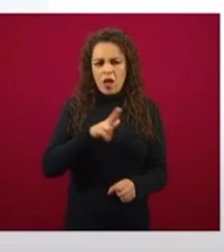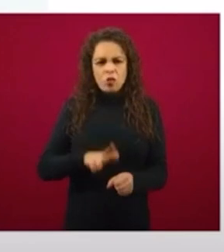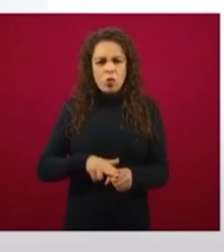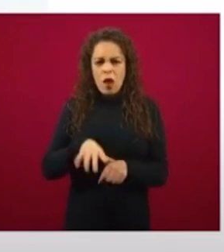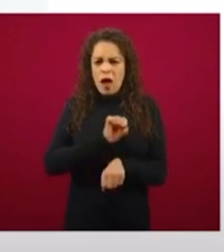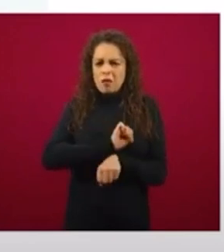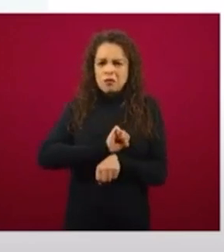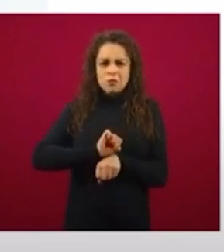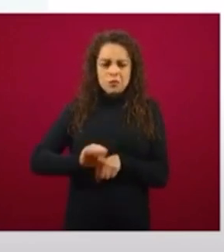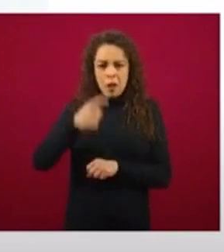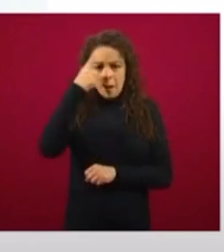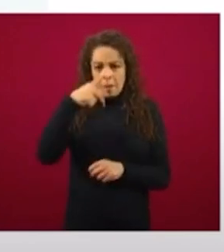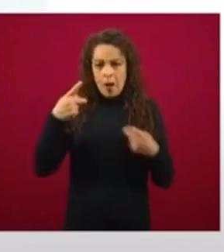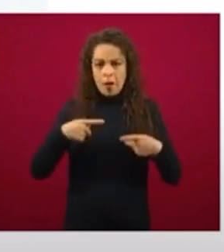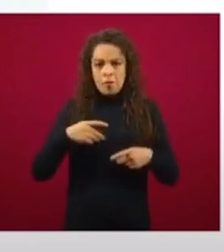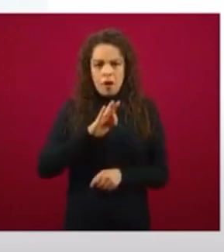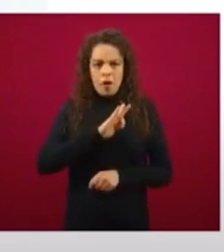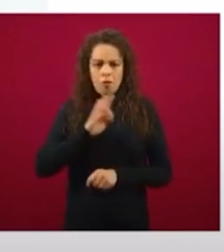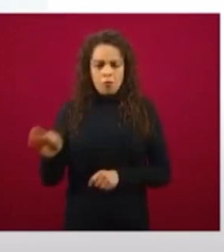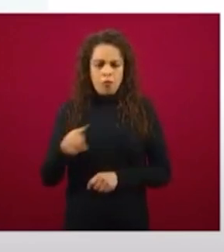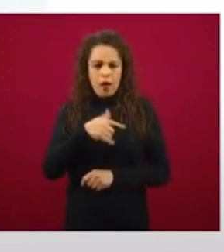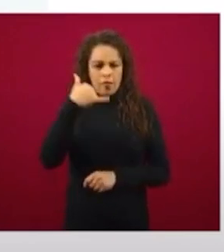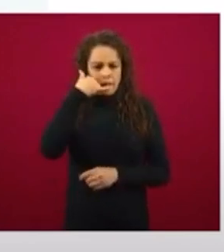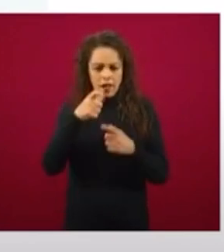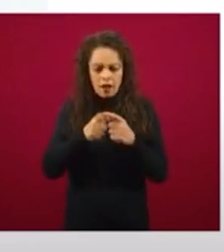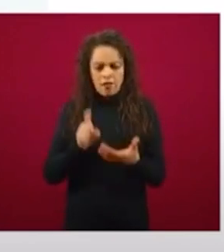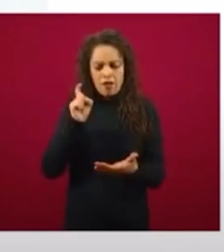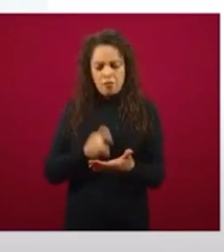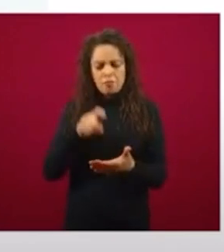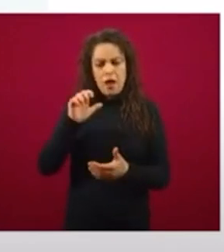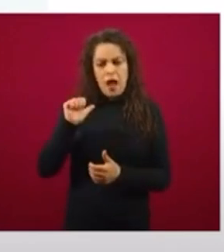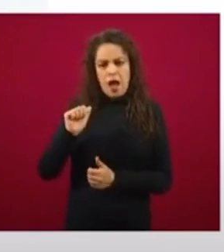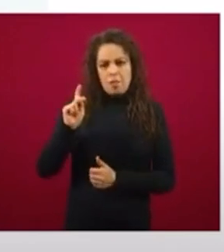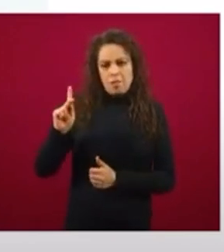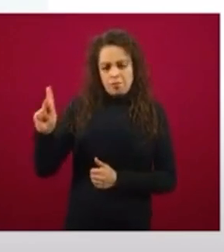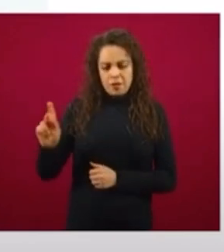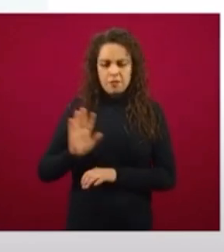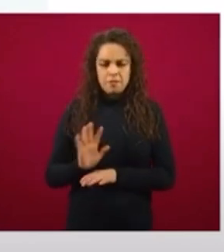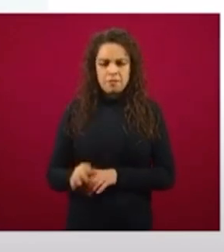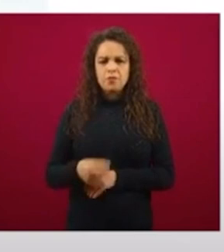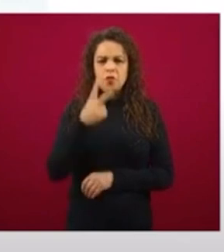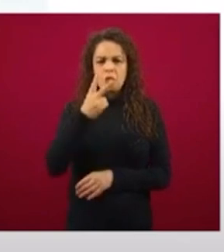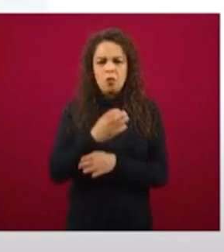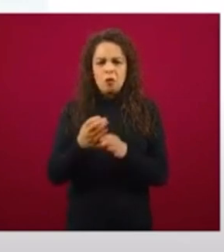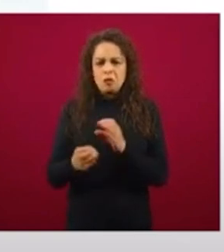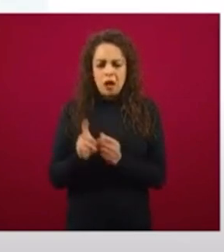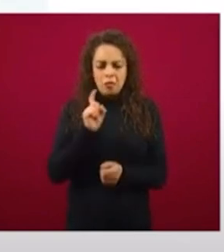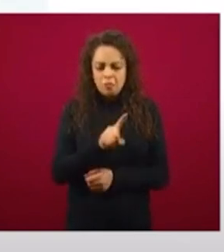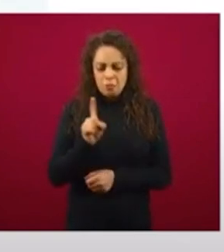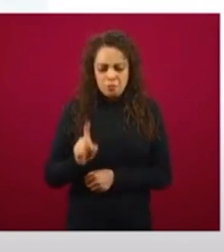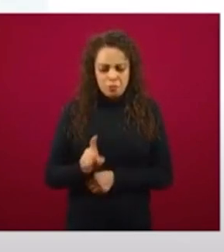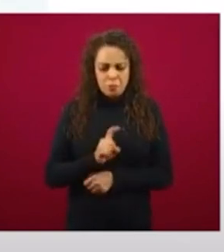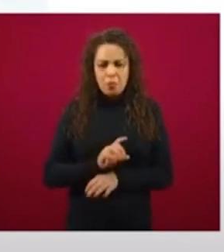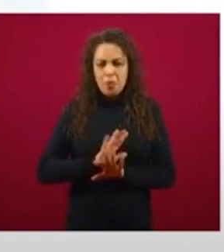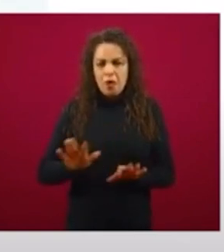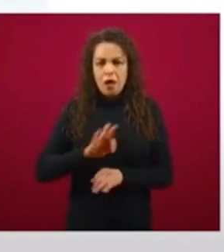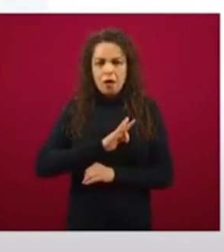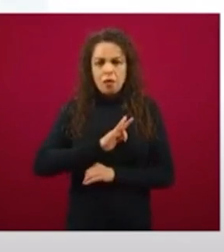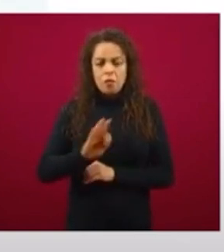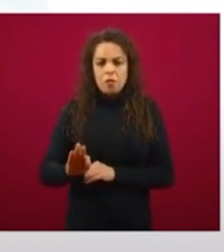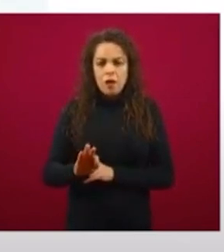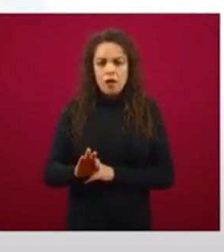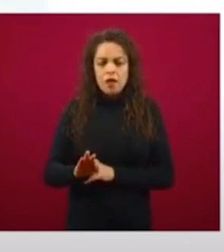manera que la gente simplemente abra su celular, abra su aplicación y con un par de botonazos en el teléfono pueda empezar a realizar